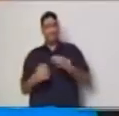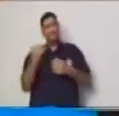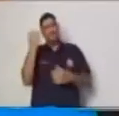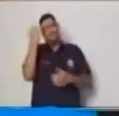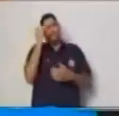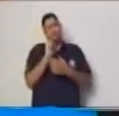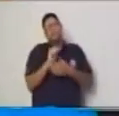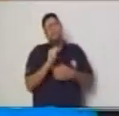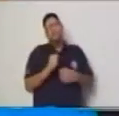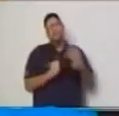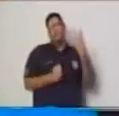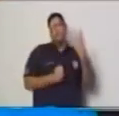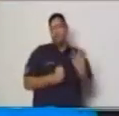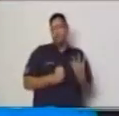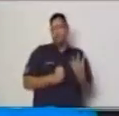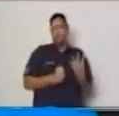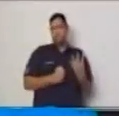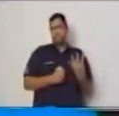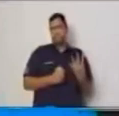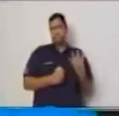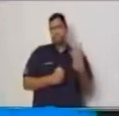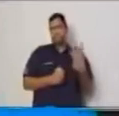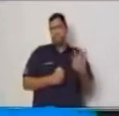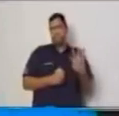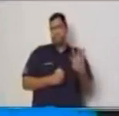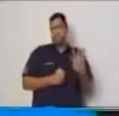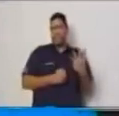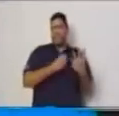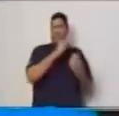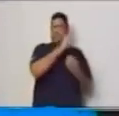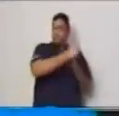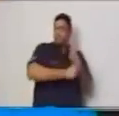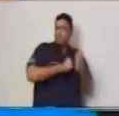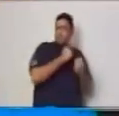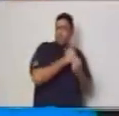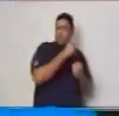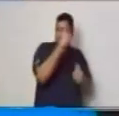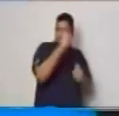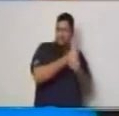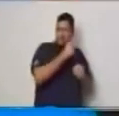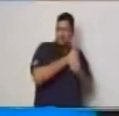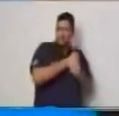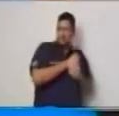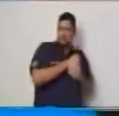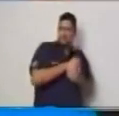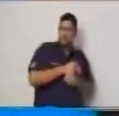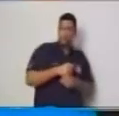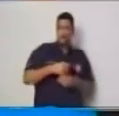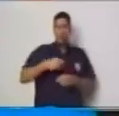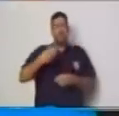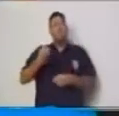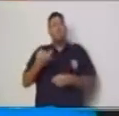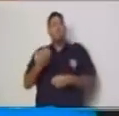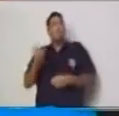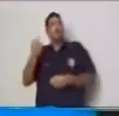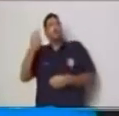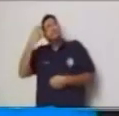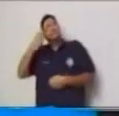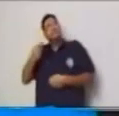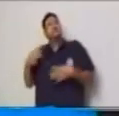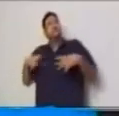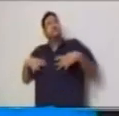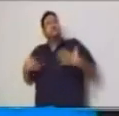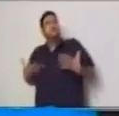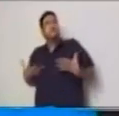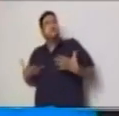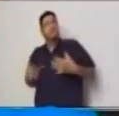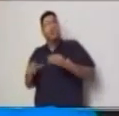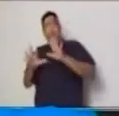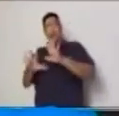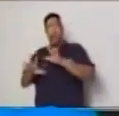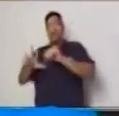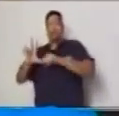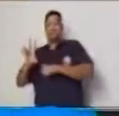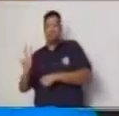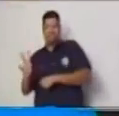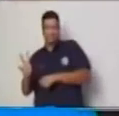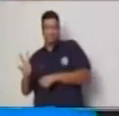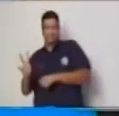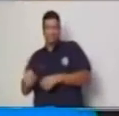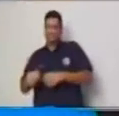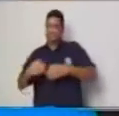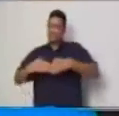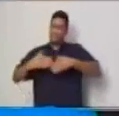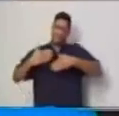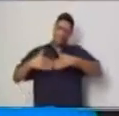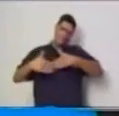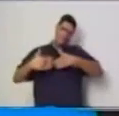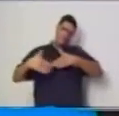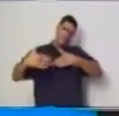va a corresponder? Le va a corresponder doce y sucesivamente va a ir en aumento la